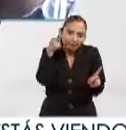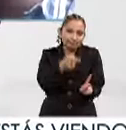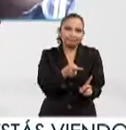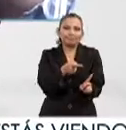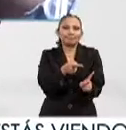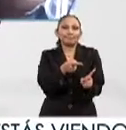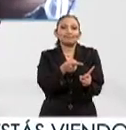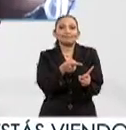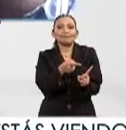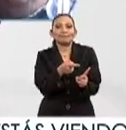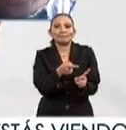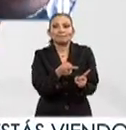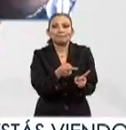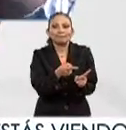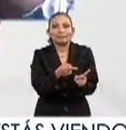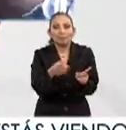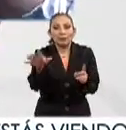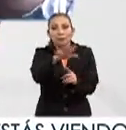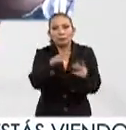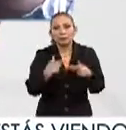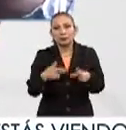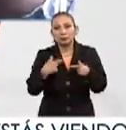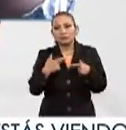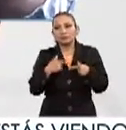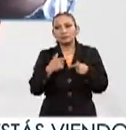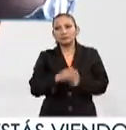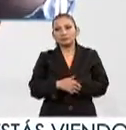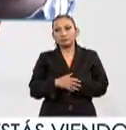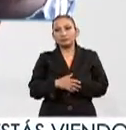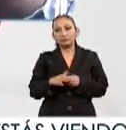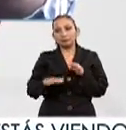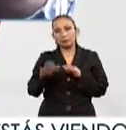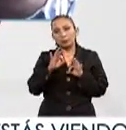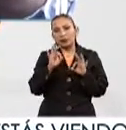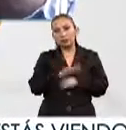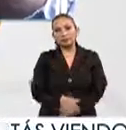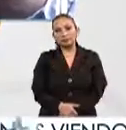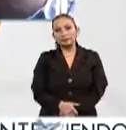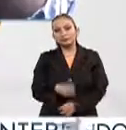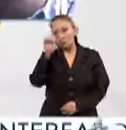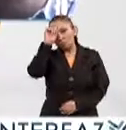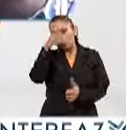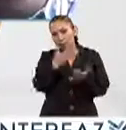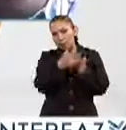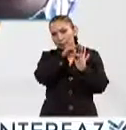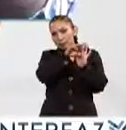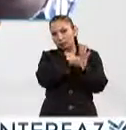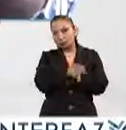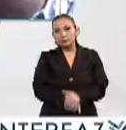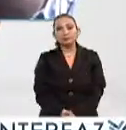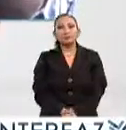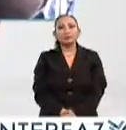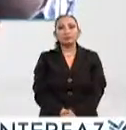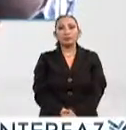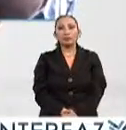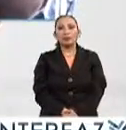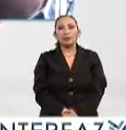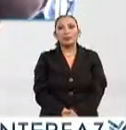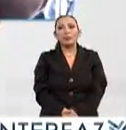de nuestros públicos fundamentales en la propuesta metodológica del curso